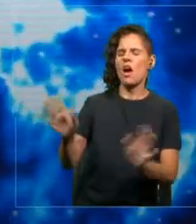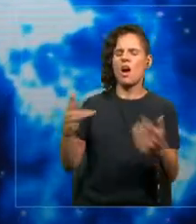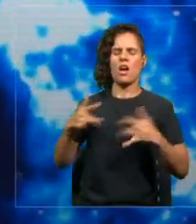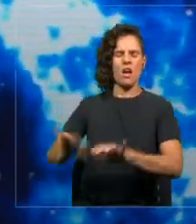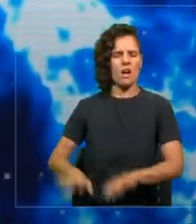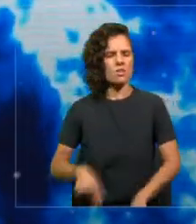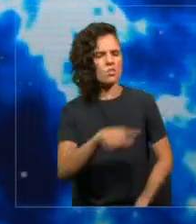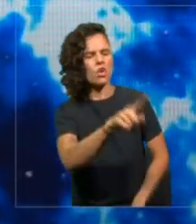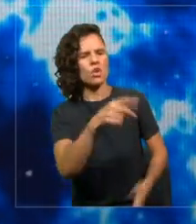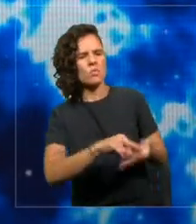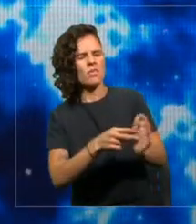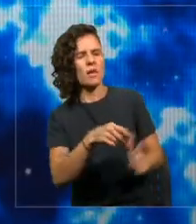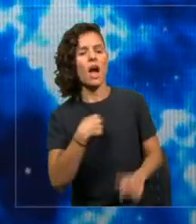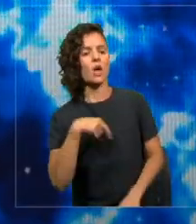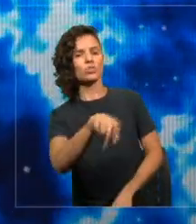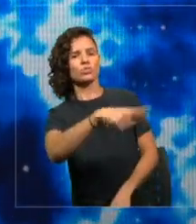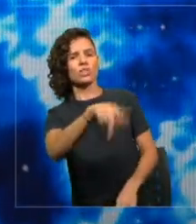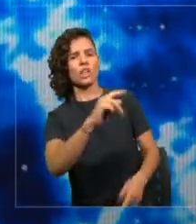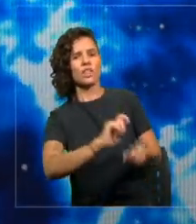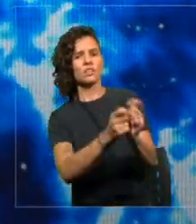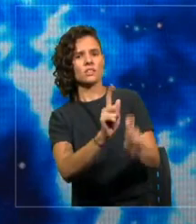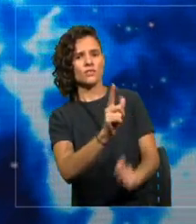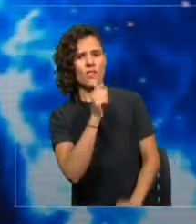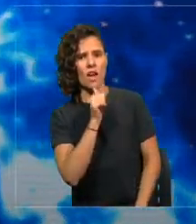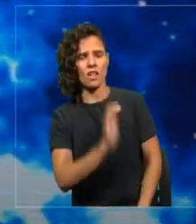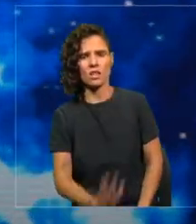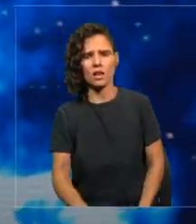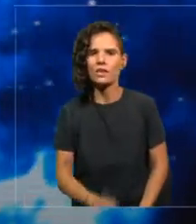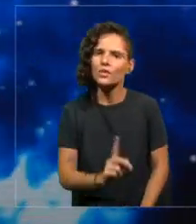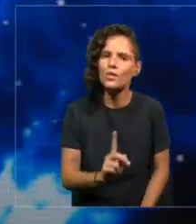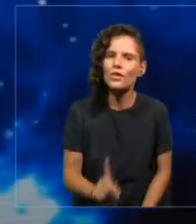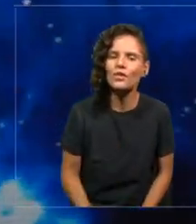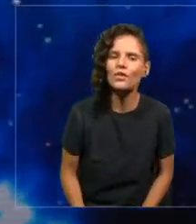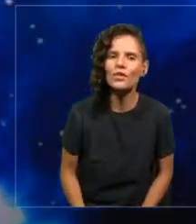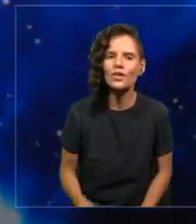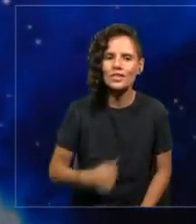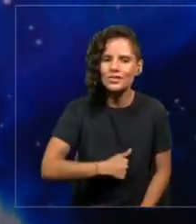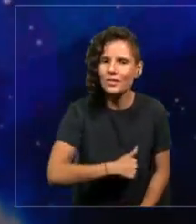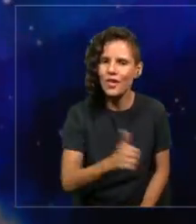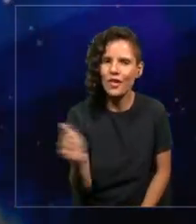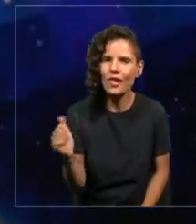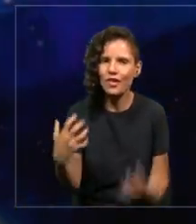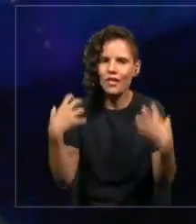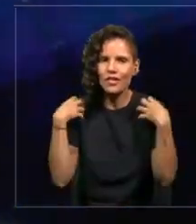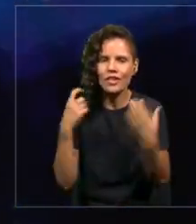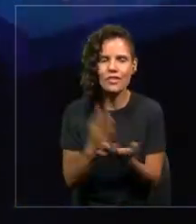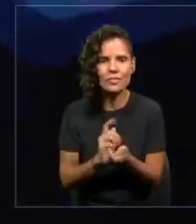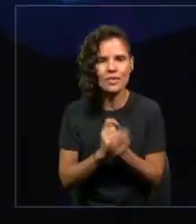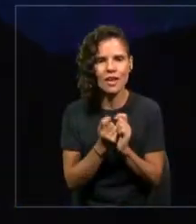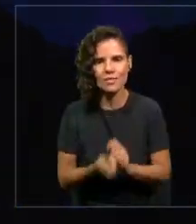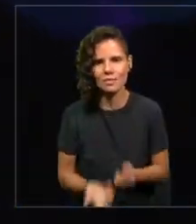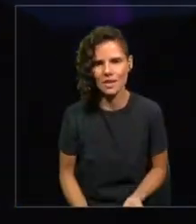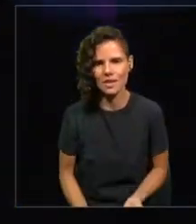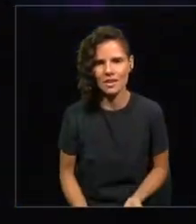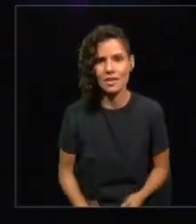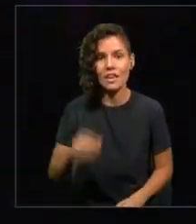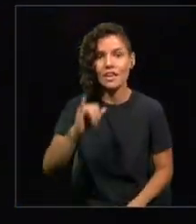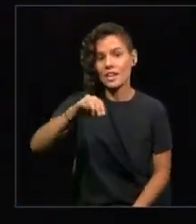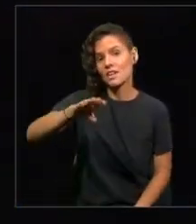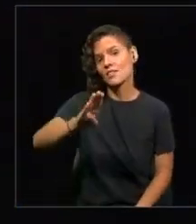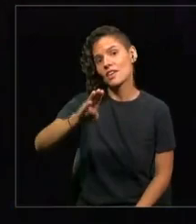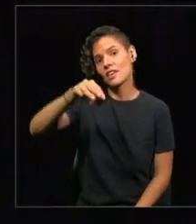Ustedes no han cambiado eso. No. Todos tenemos que cambiar. En IBM